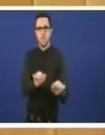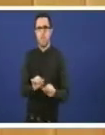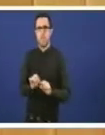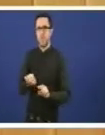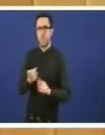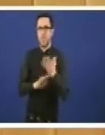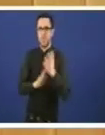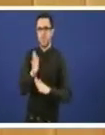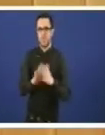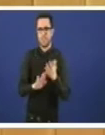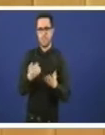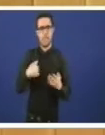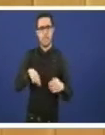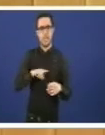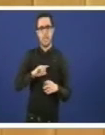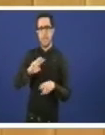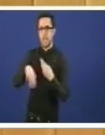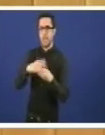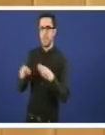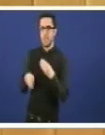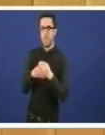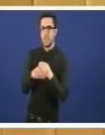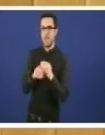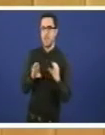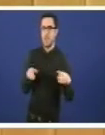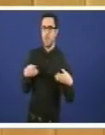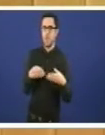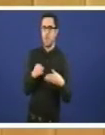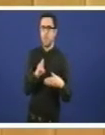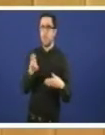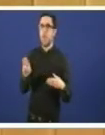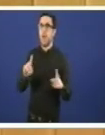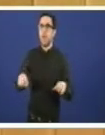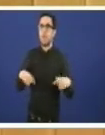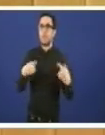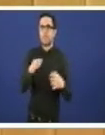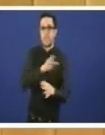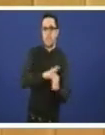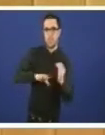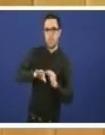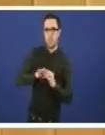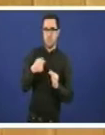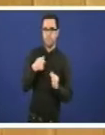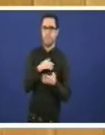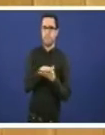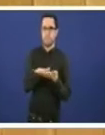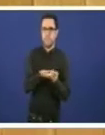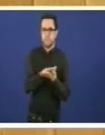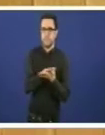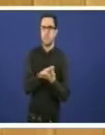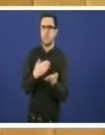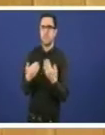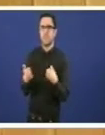da emenda que formula o Grupo Parlamentario Popular da que falaremos no seguinte turno temos algúna esperanza de que poida